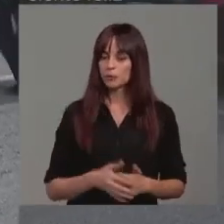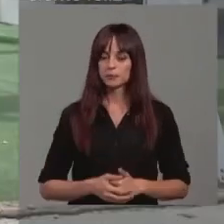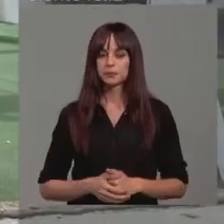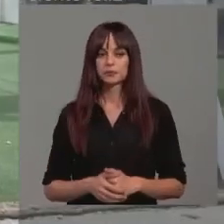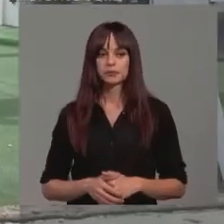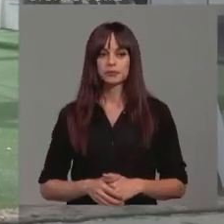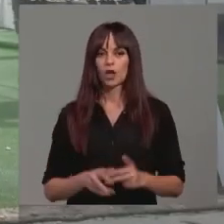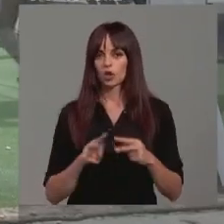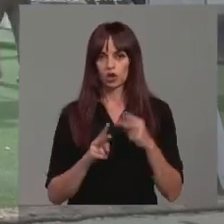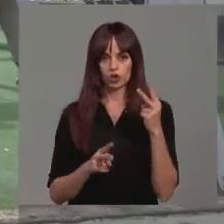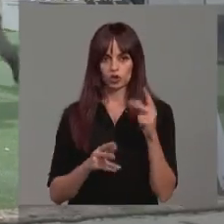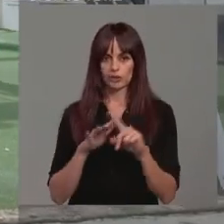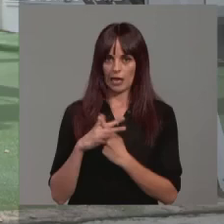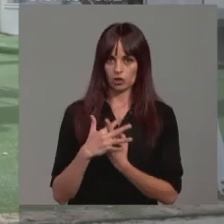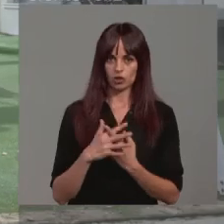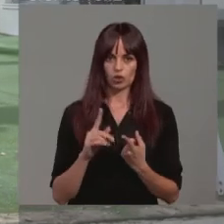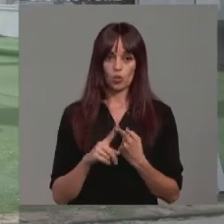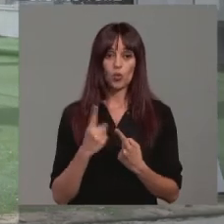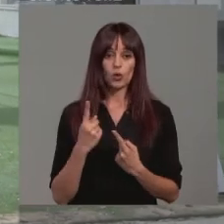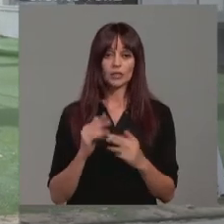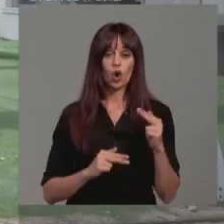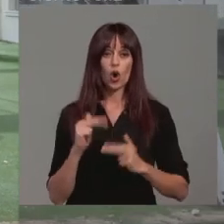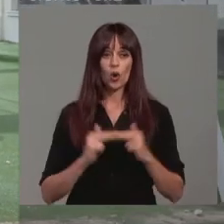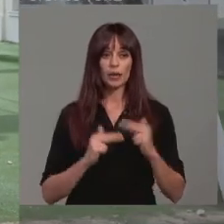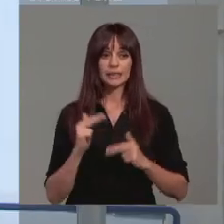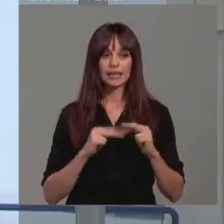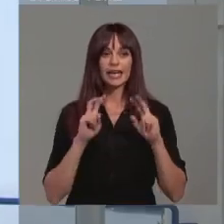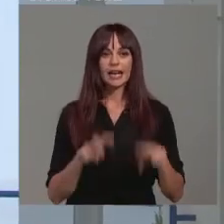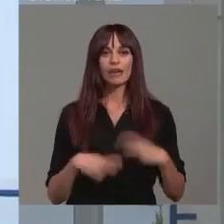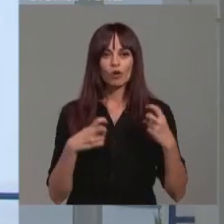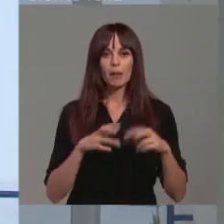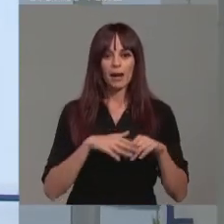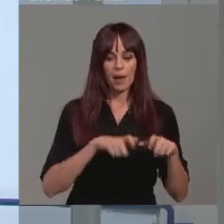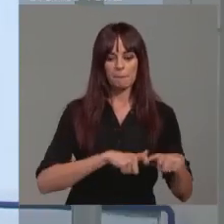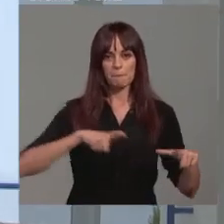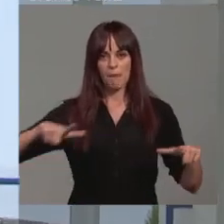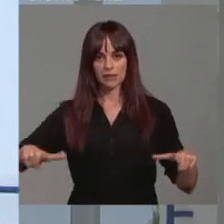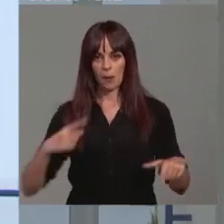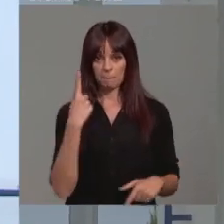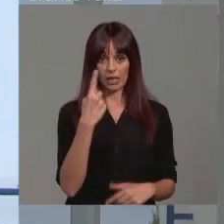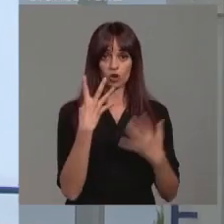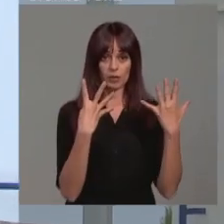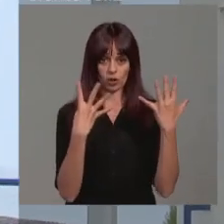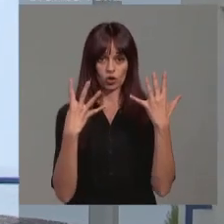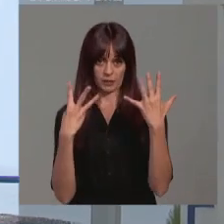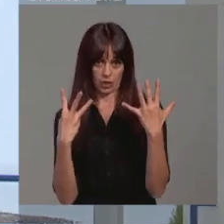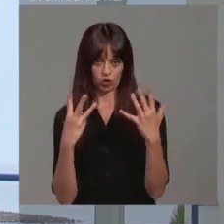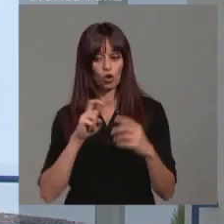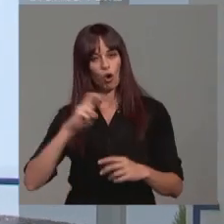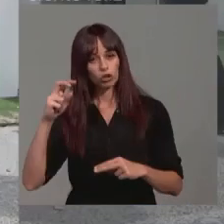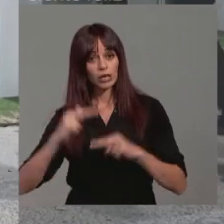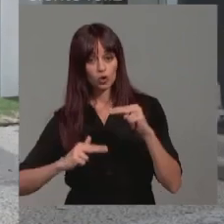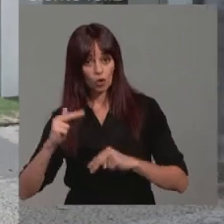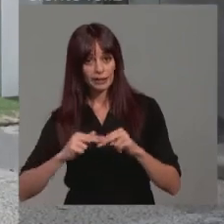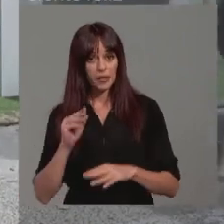por dos hechos. Fueron unas obras que se hicieron, unas obras de reforma y ampliación del año 1998, y otras obras